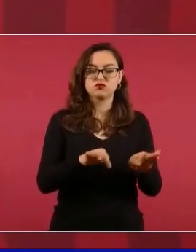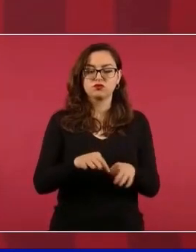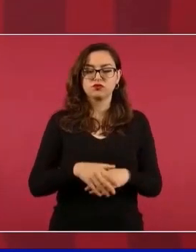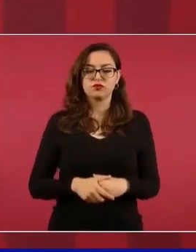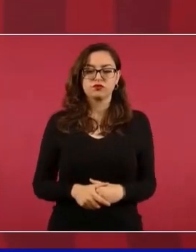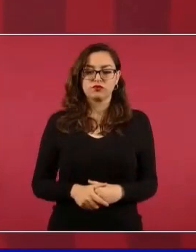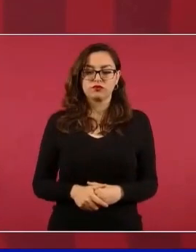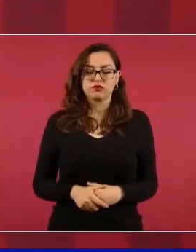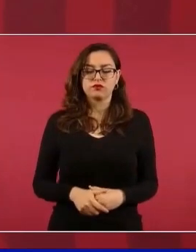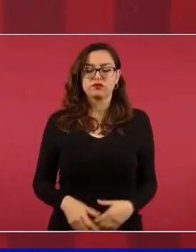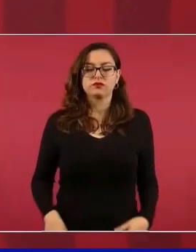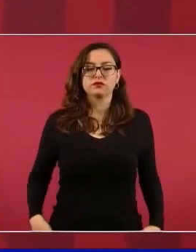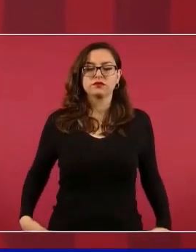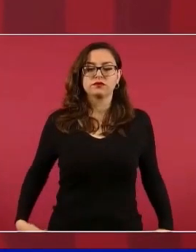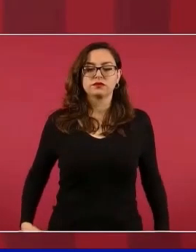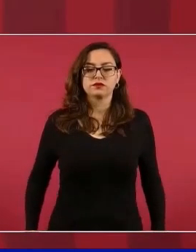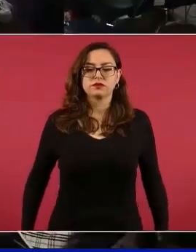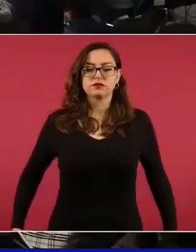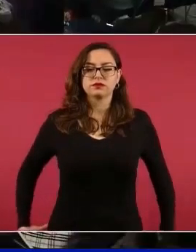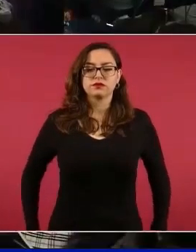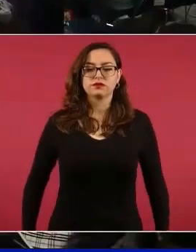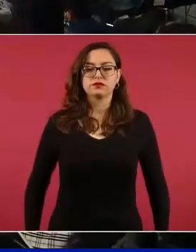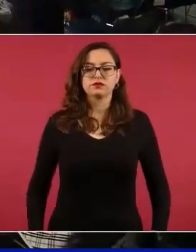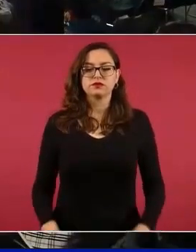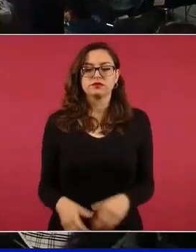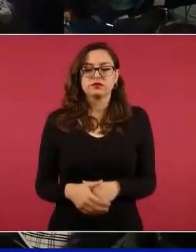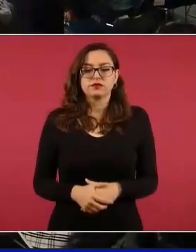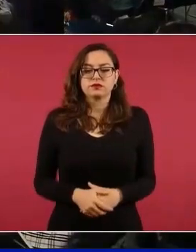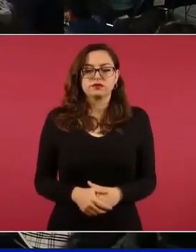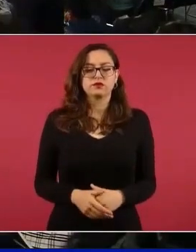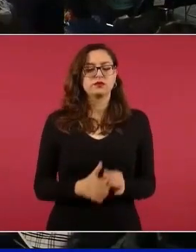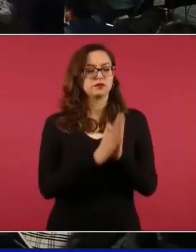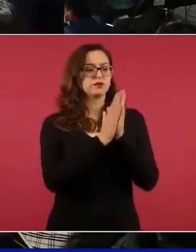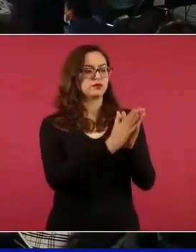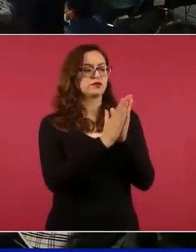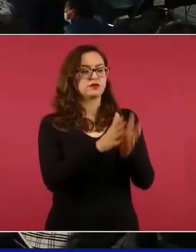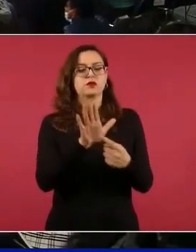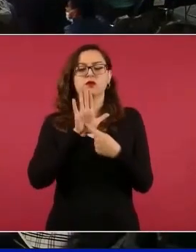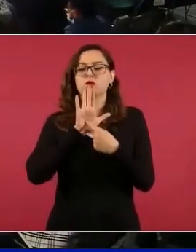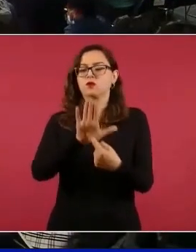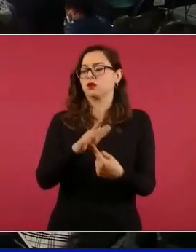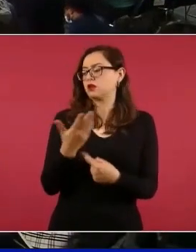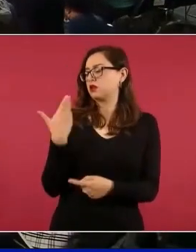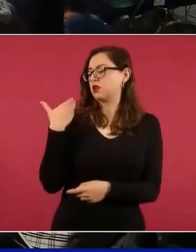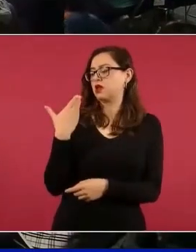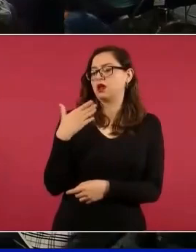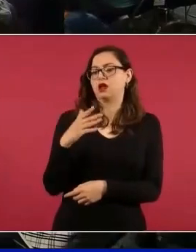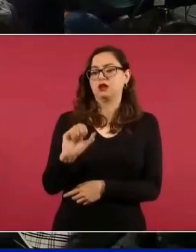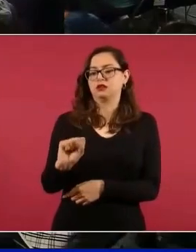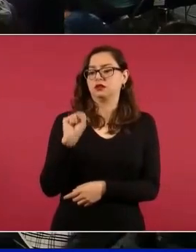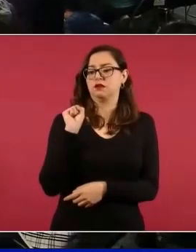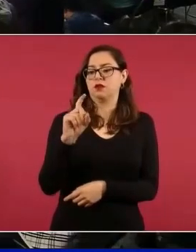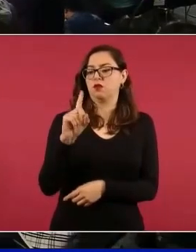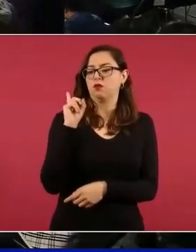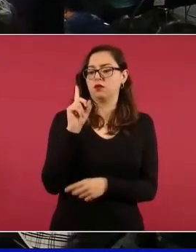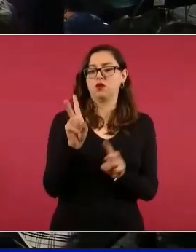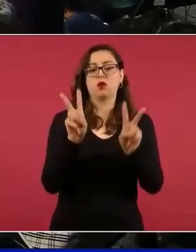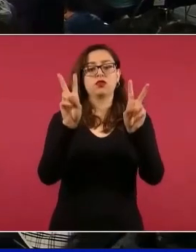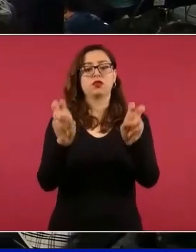Pon de favor cómo estuvo el fin de semana, en homicidios.